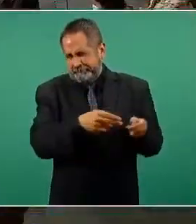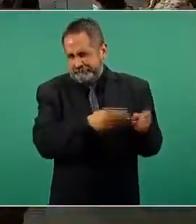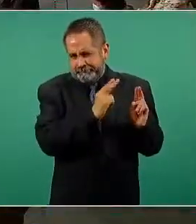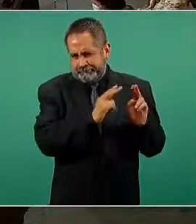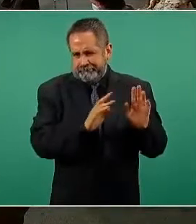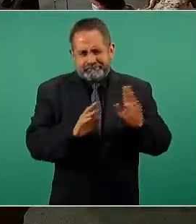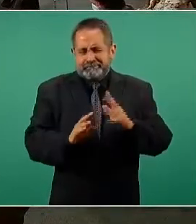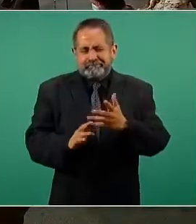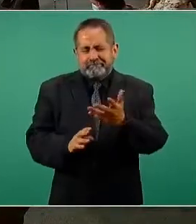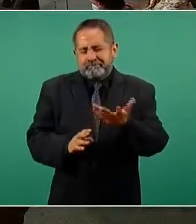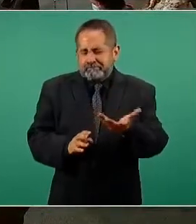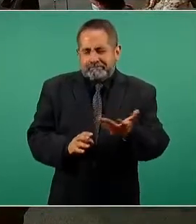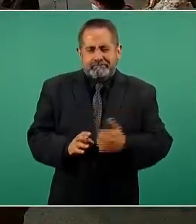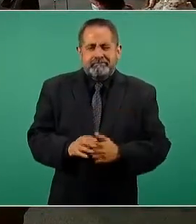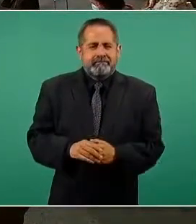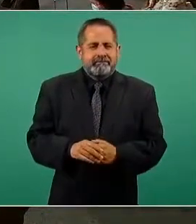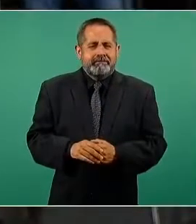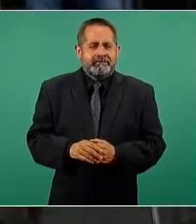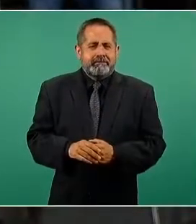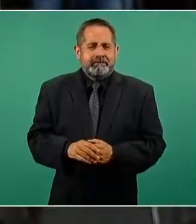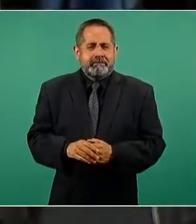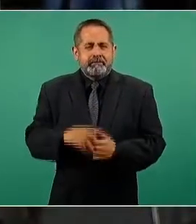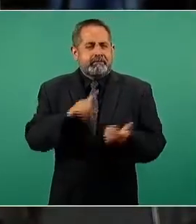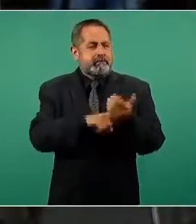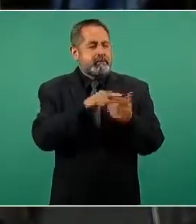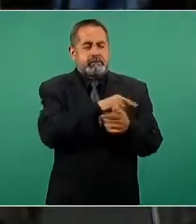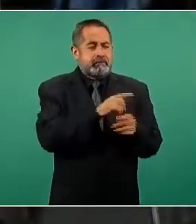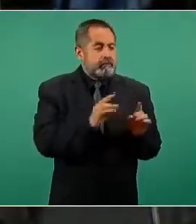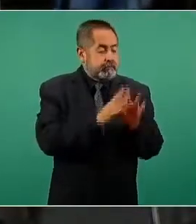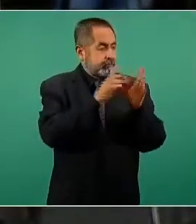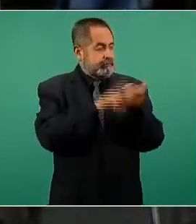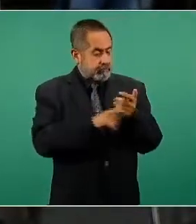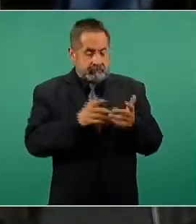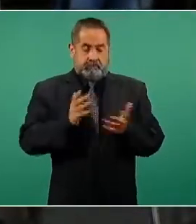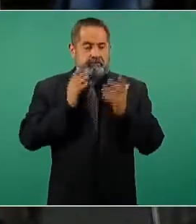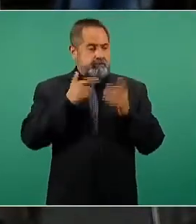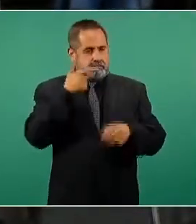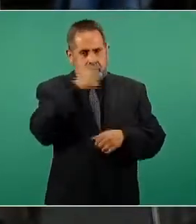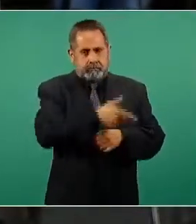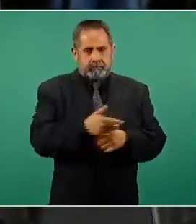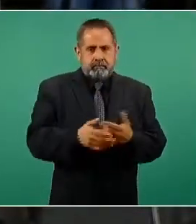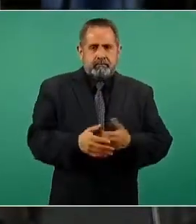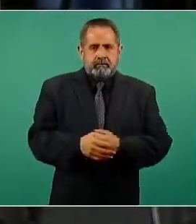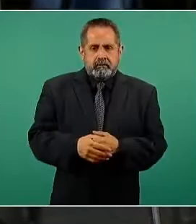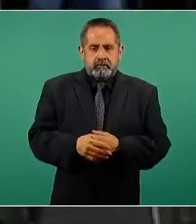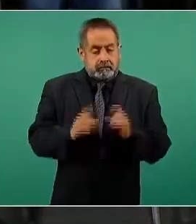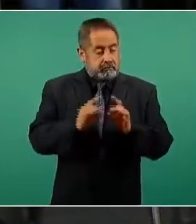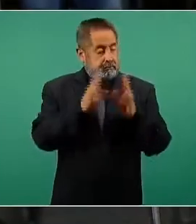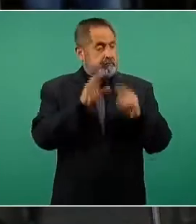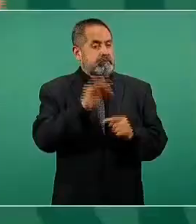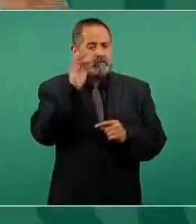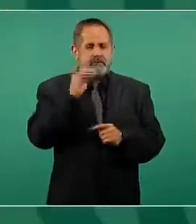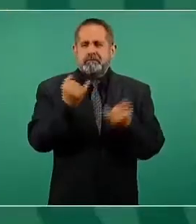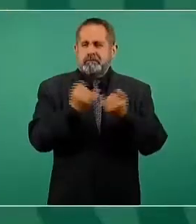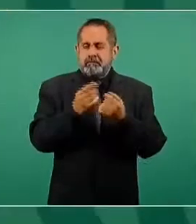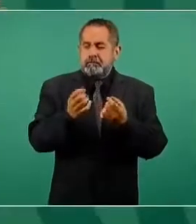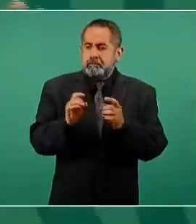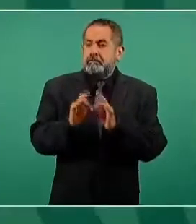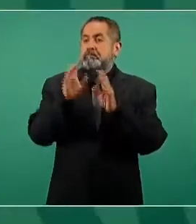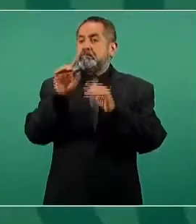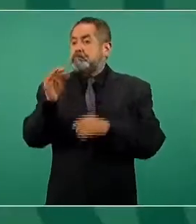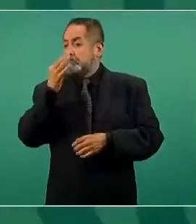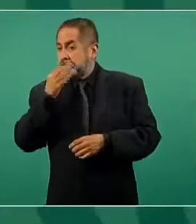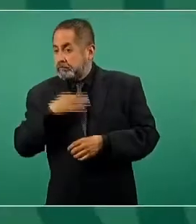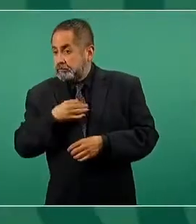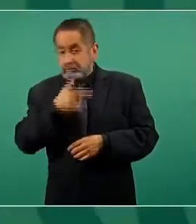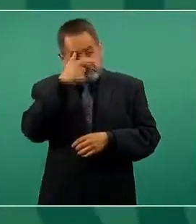que esto fue espontáneo, esto salió, como salen muchas cosas aquí